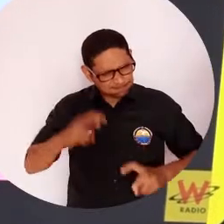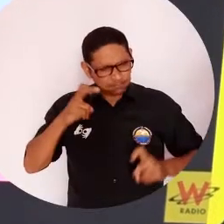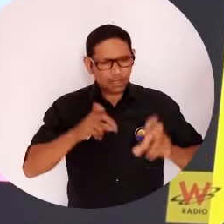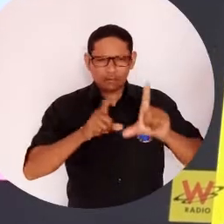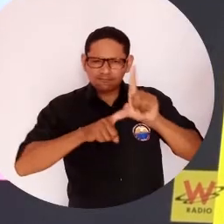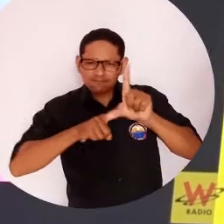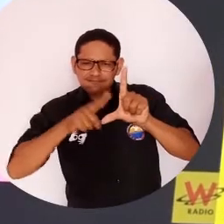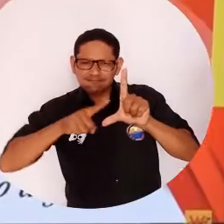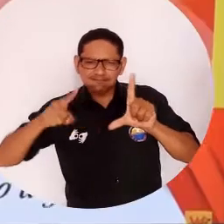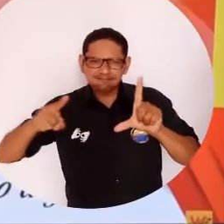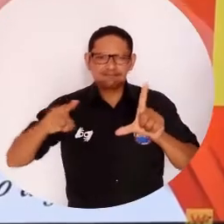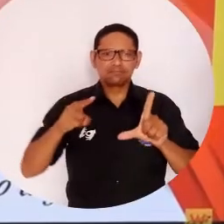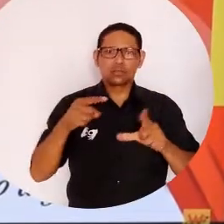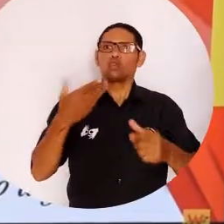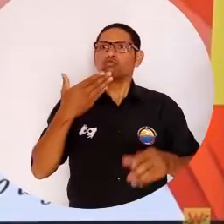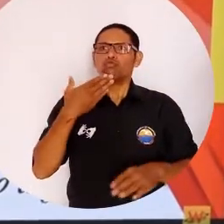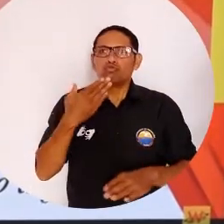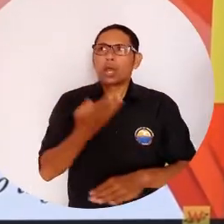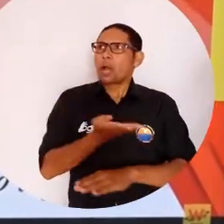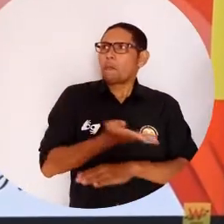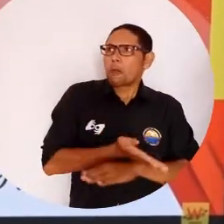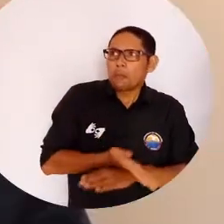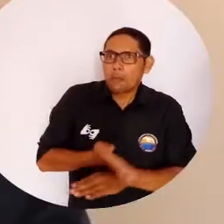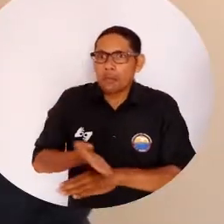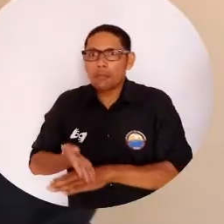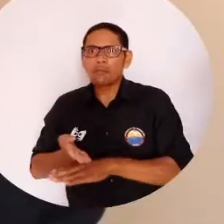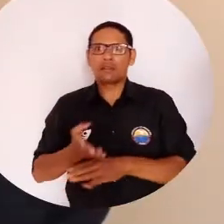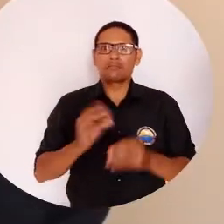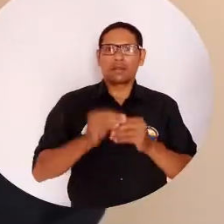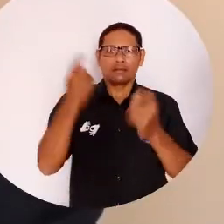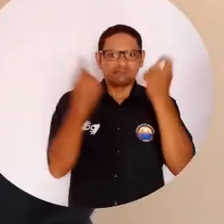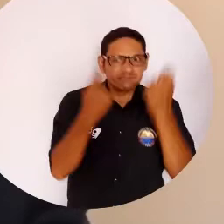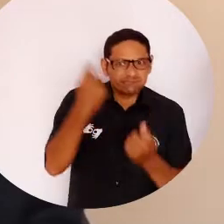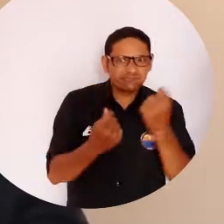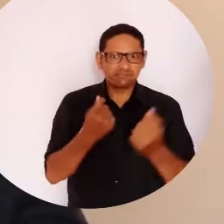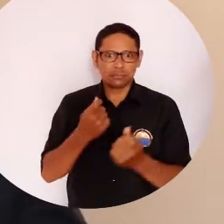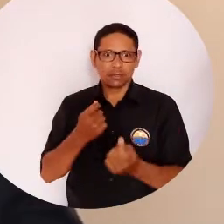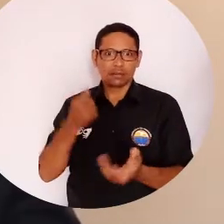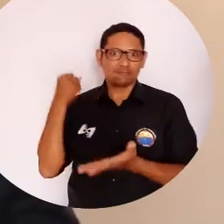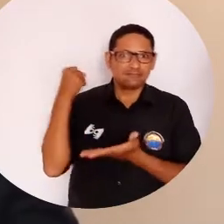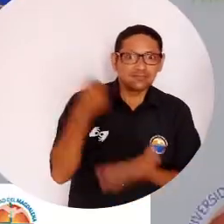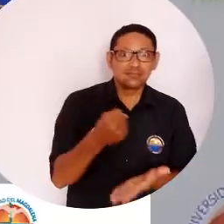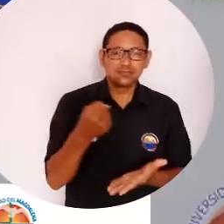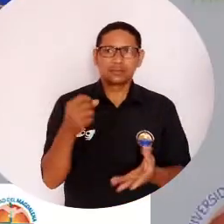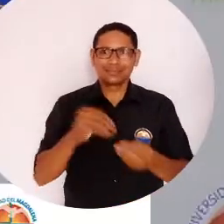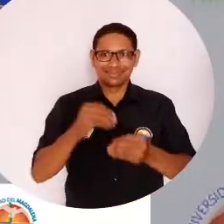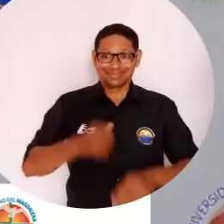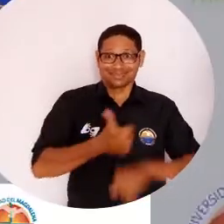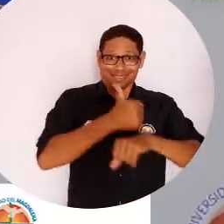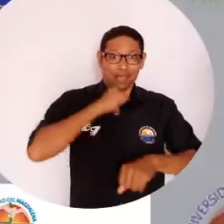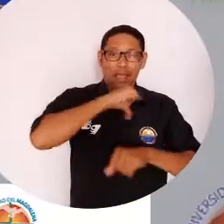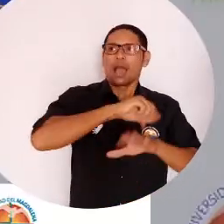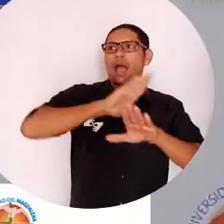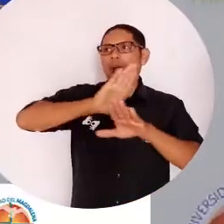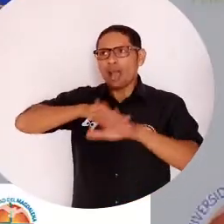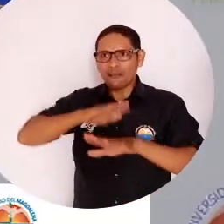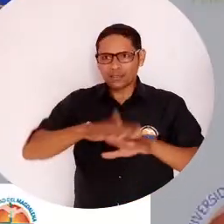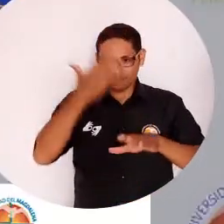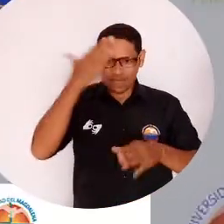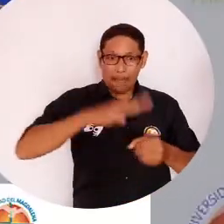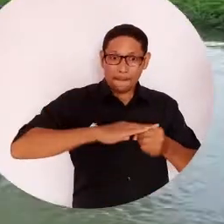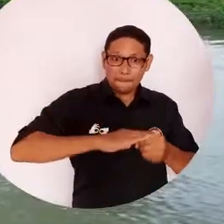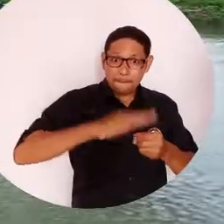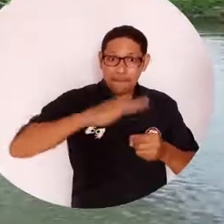foro se analizaron indicadores de cobertura, calidad, oferta, formación en línea, inversión, entre otros. Lo que le permitió al rector Vera